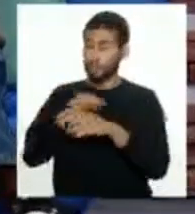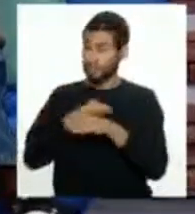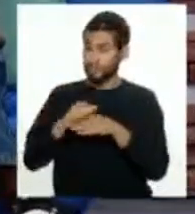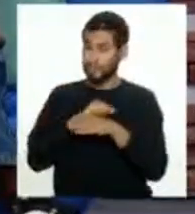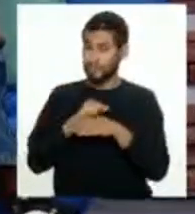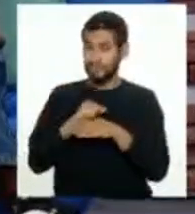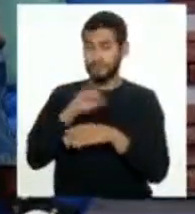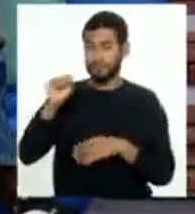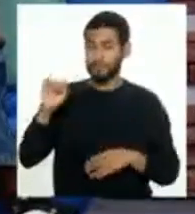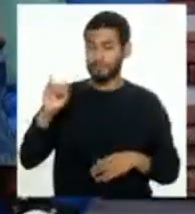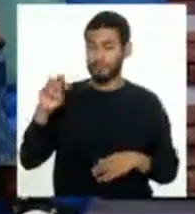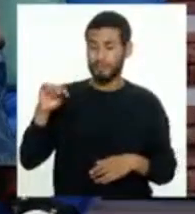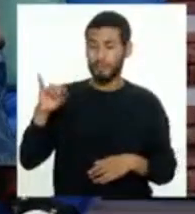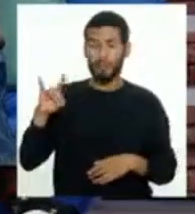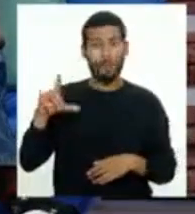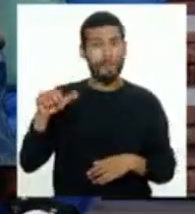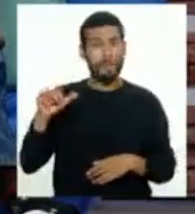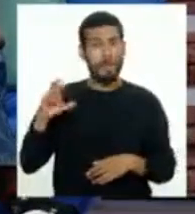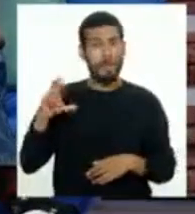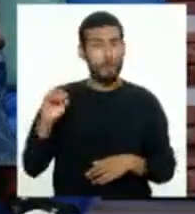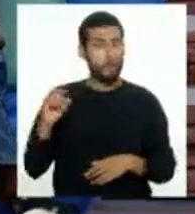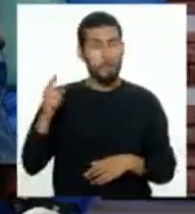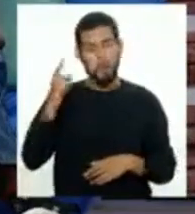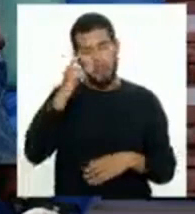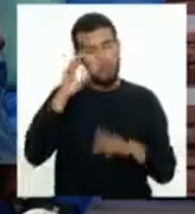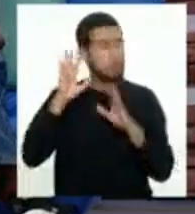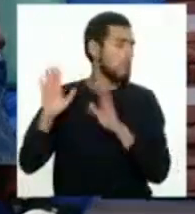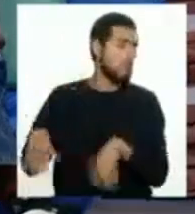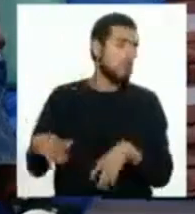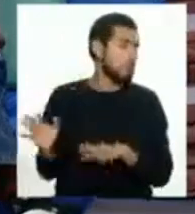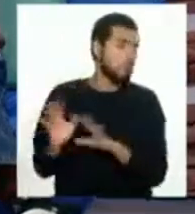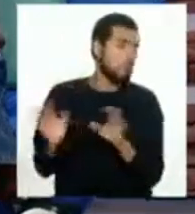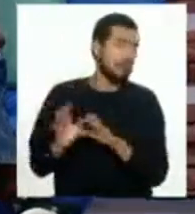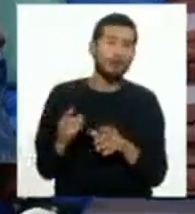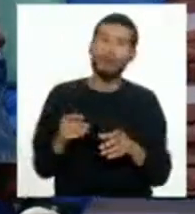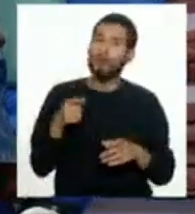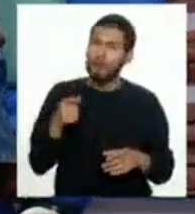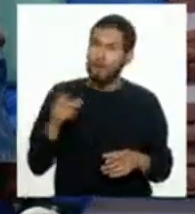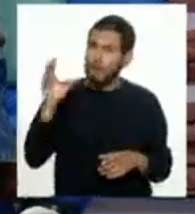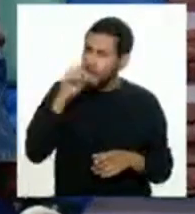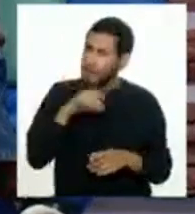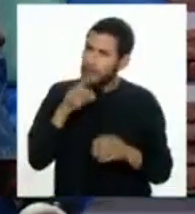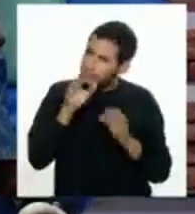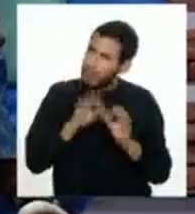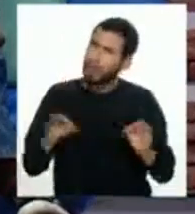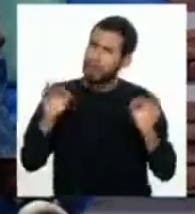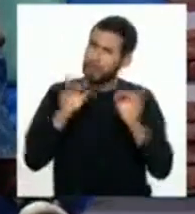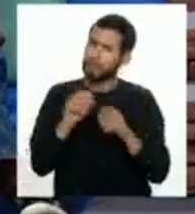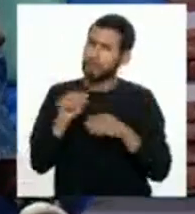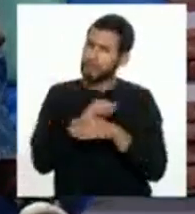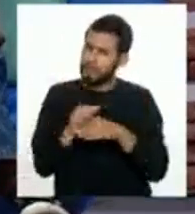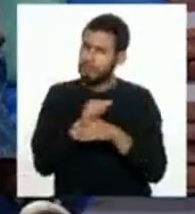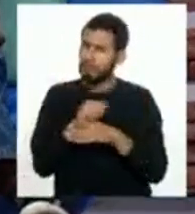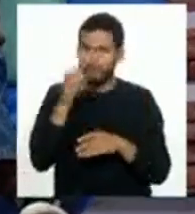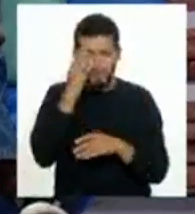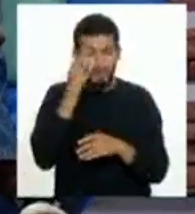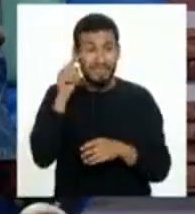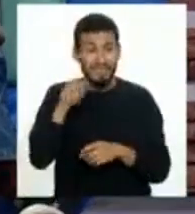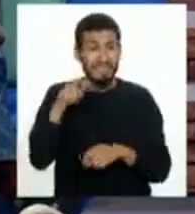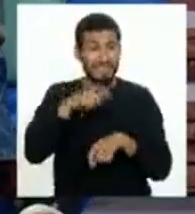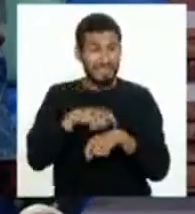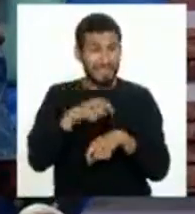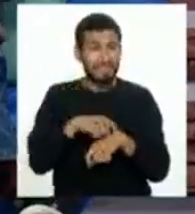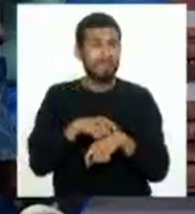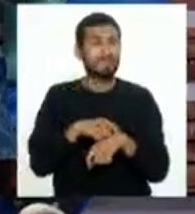personas no toman en cuenta el tema de los simulacros, no le prestan atención a todo lo que se tiene que hacer y es ahí, es en ese preciso